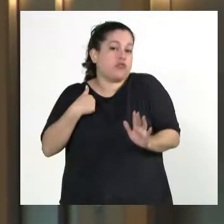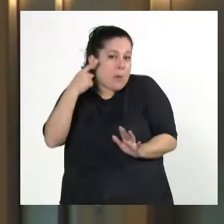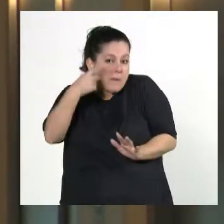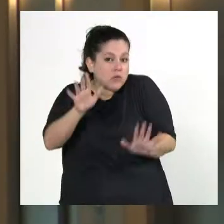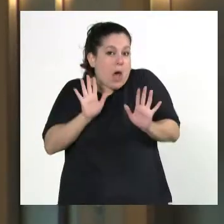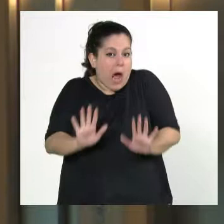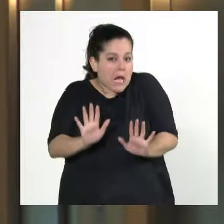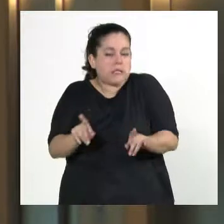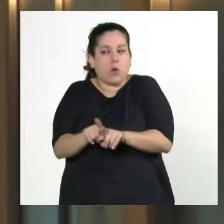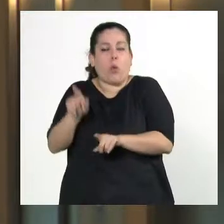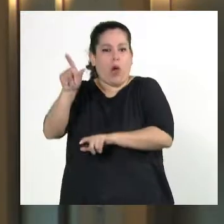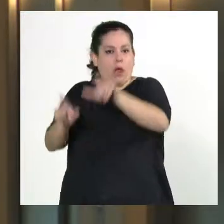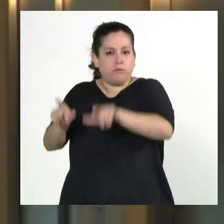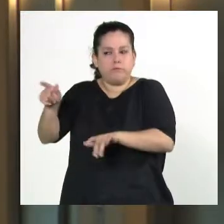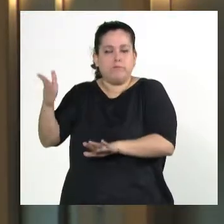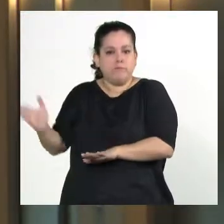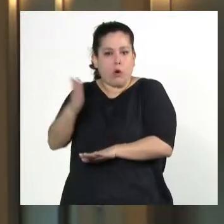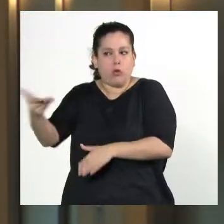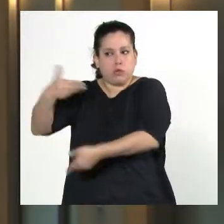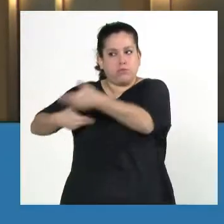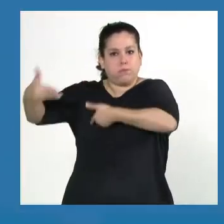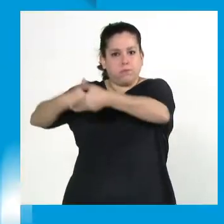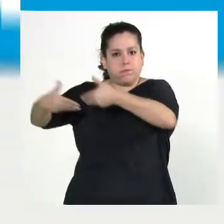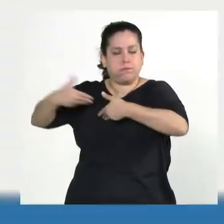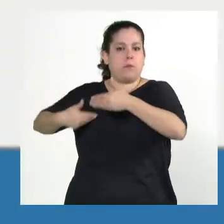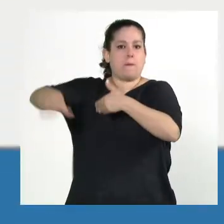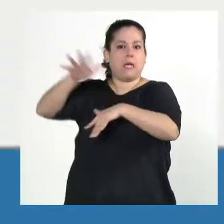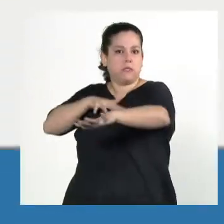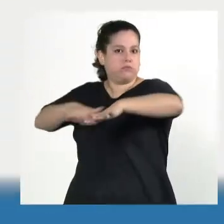a una demanda del sector productivo más dinámico de la economía argentina.